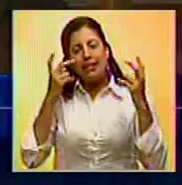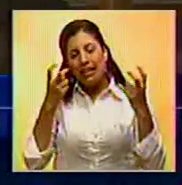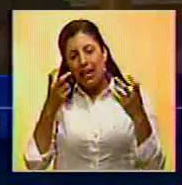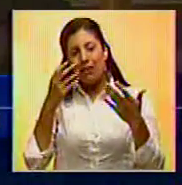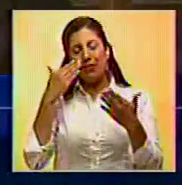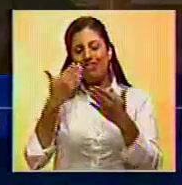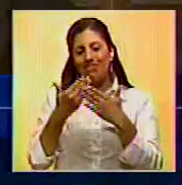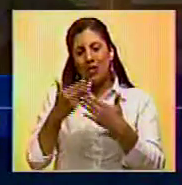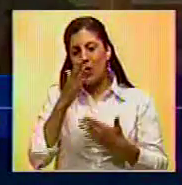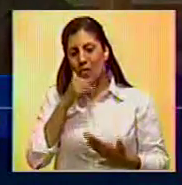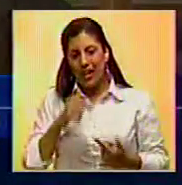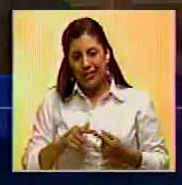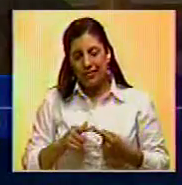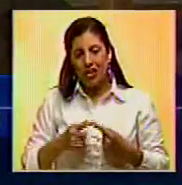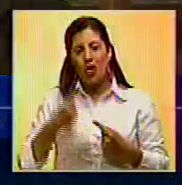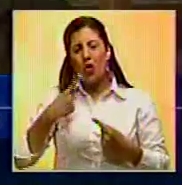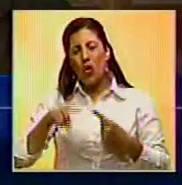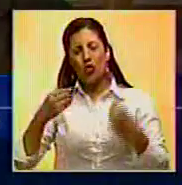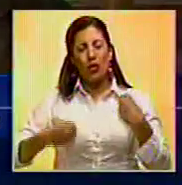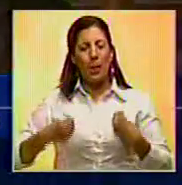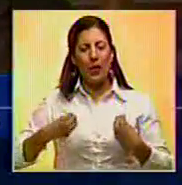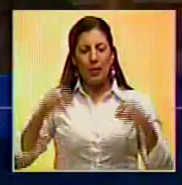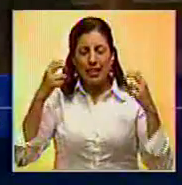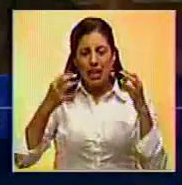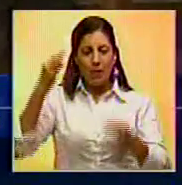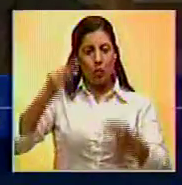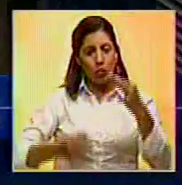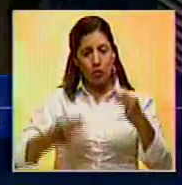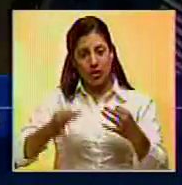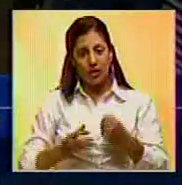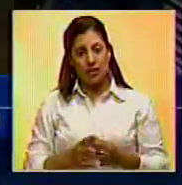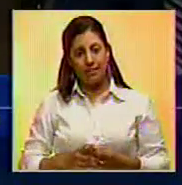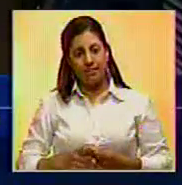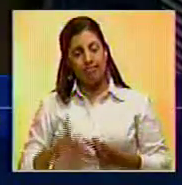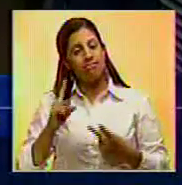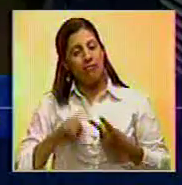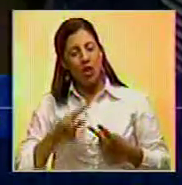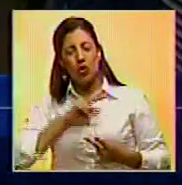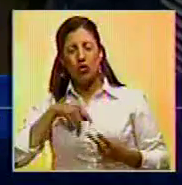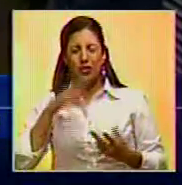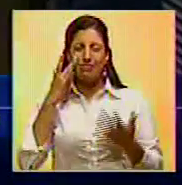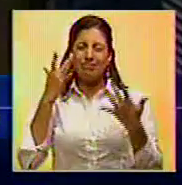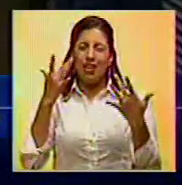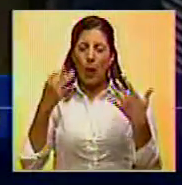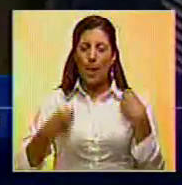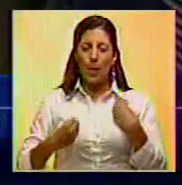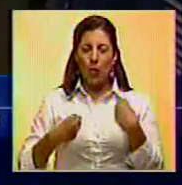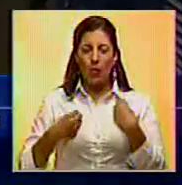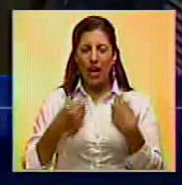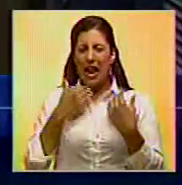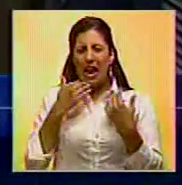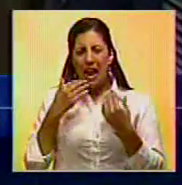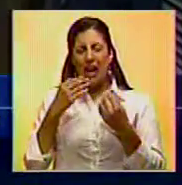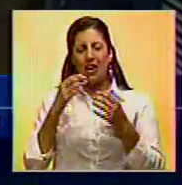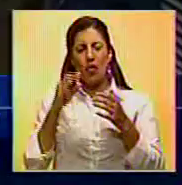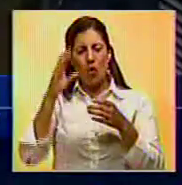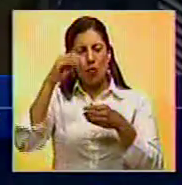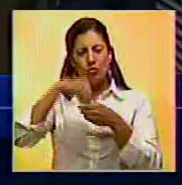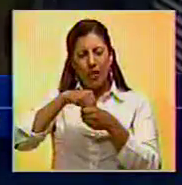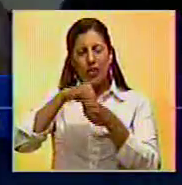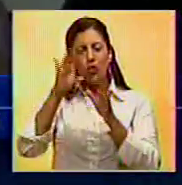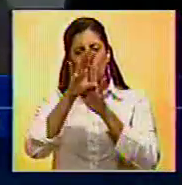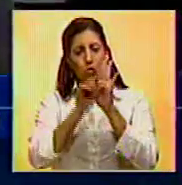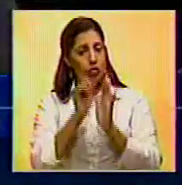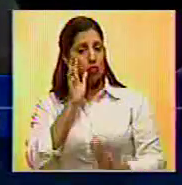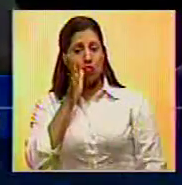el de la elegibilidad, hay unas preocupaciones en el tema de justicia, nos preocupa el alcance del bloque, constitucionalidad,